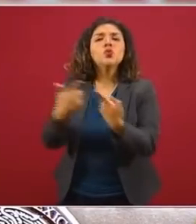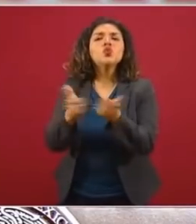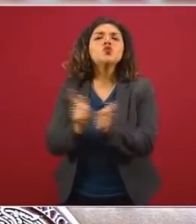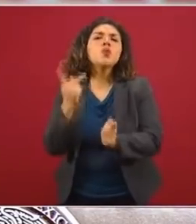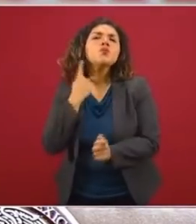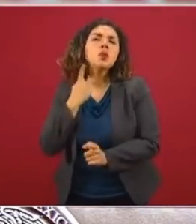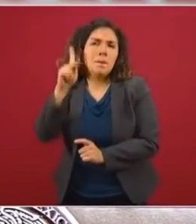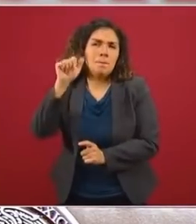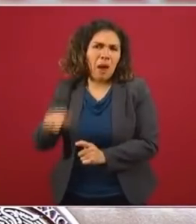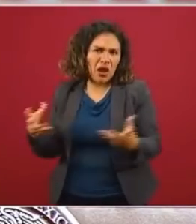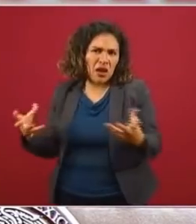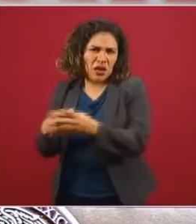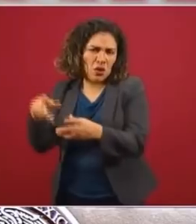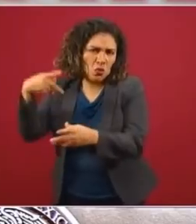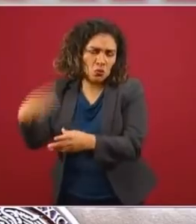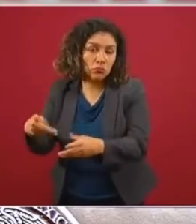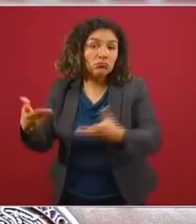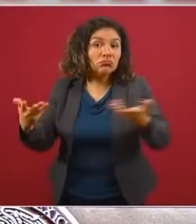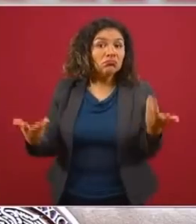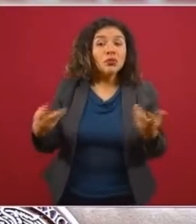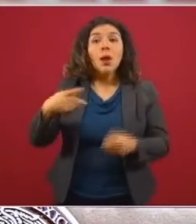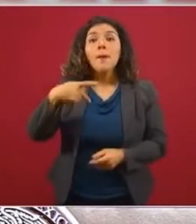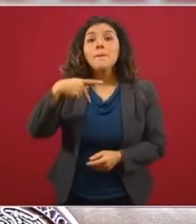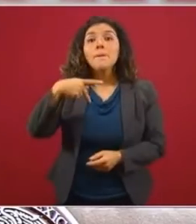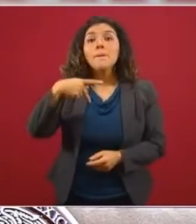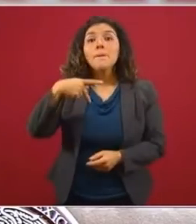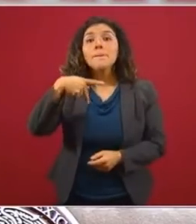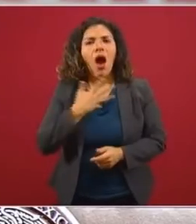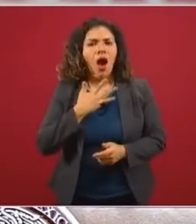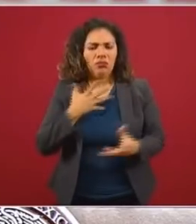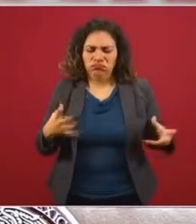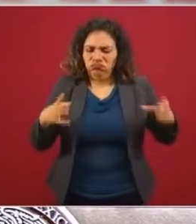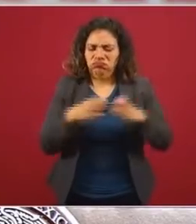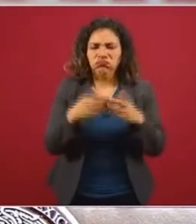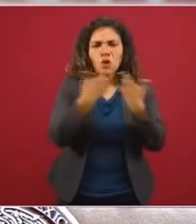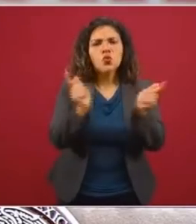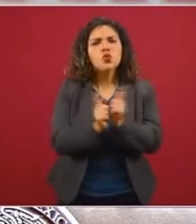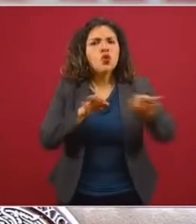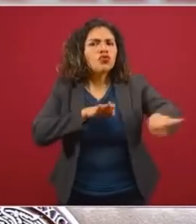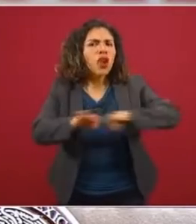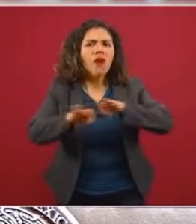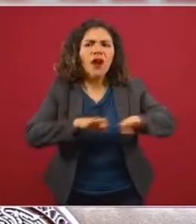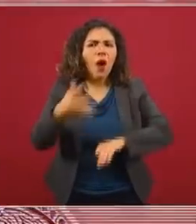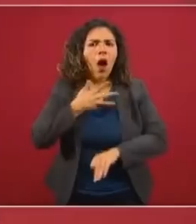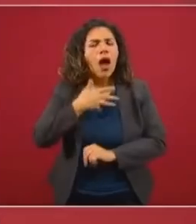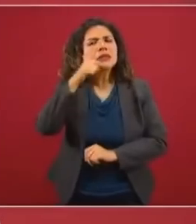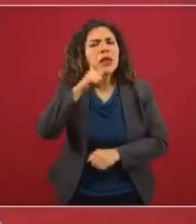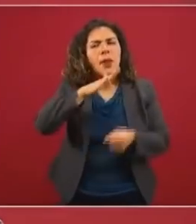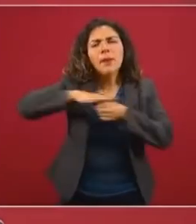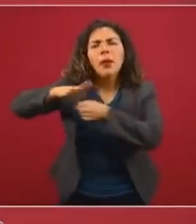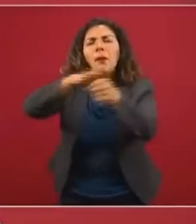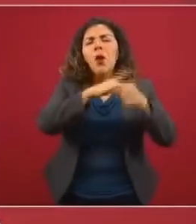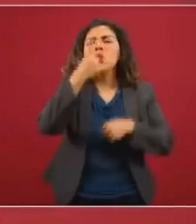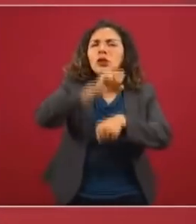militan. Sin embargo, tenemos un grupo de trabajo que convoca semanalmente,